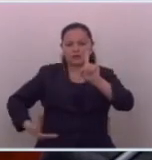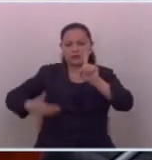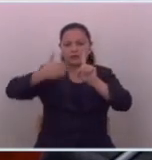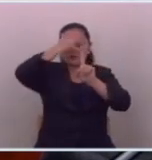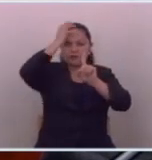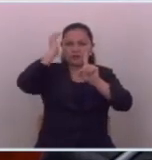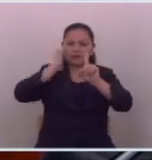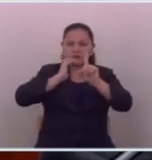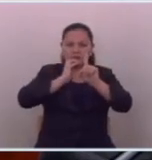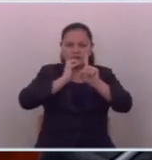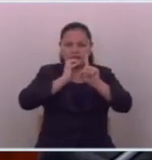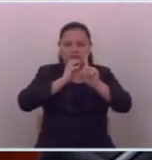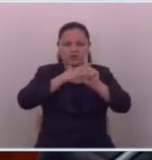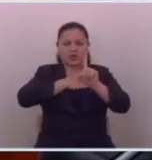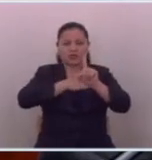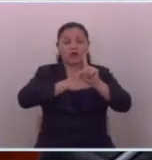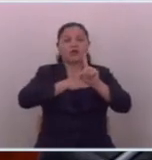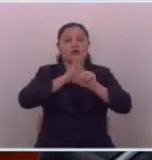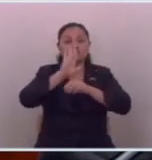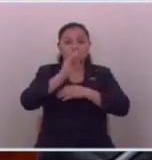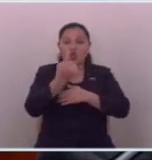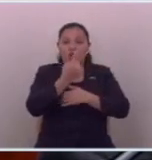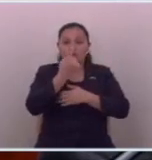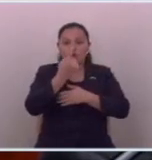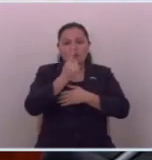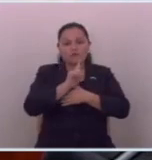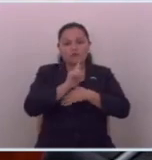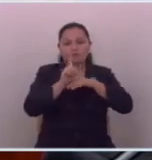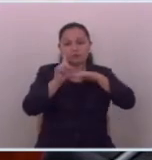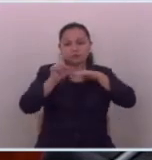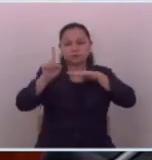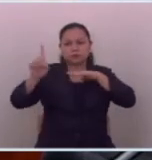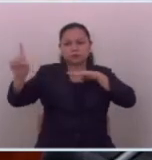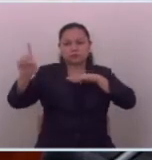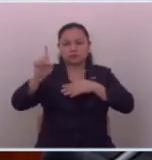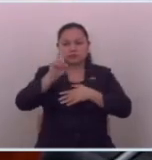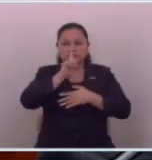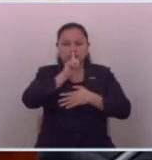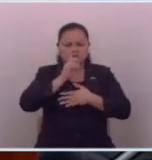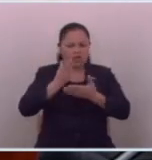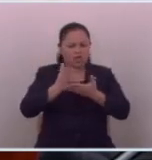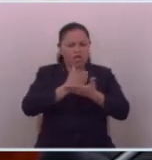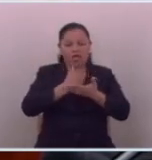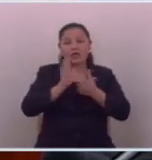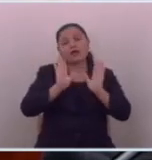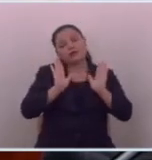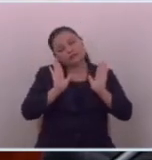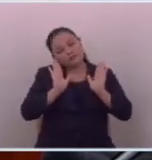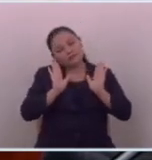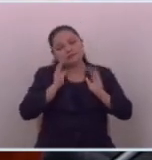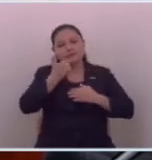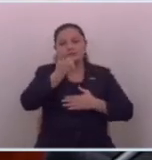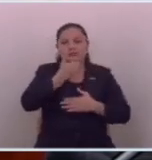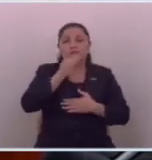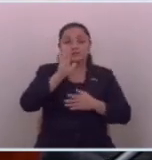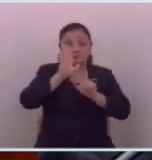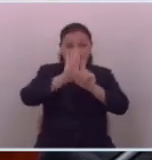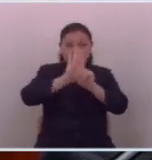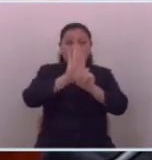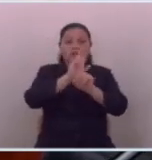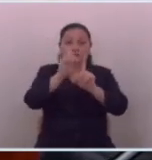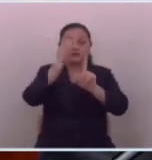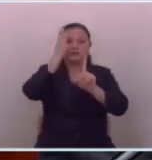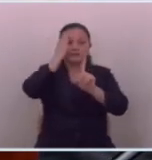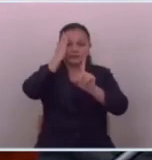se auto exilió aquí nadie le dijo nada lo que pasa es que como él cometió un